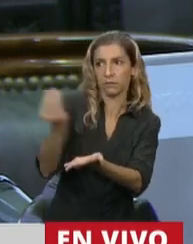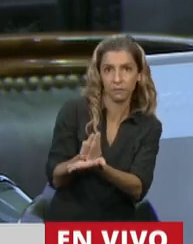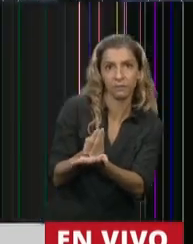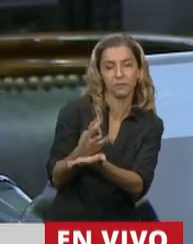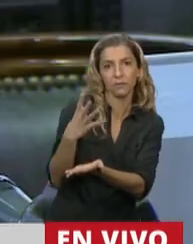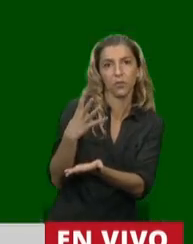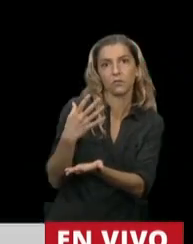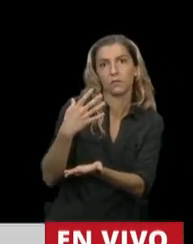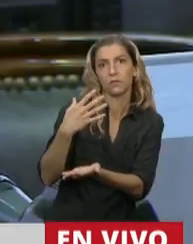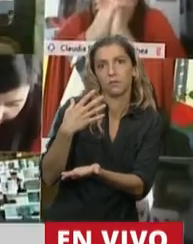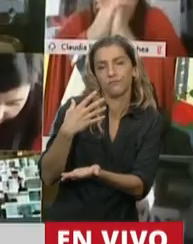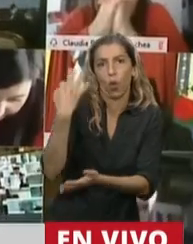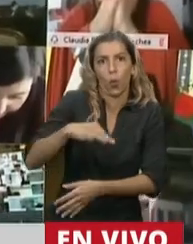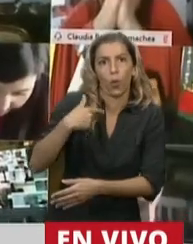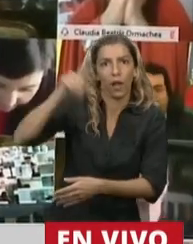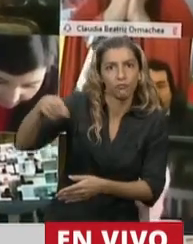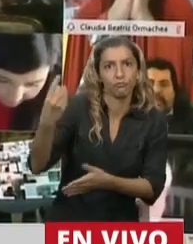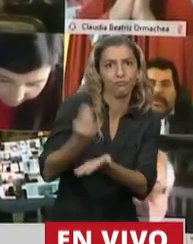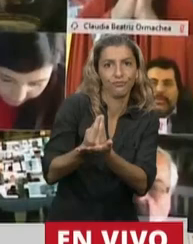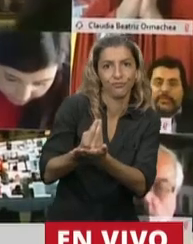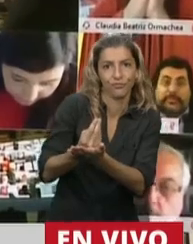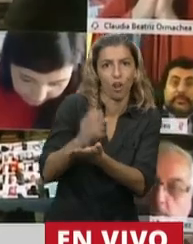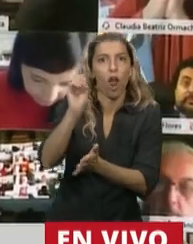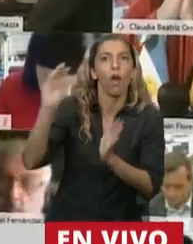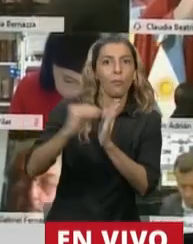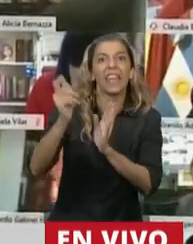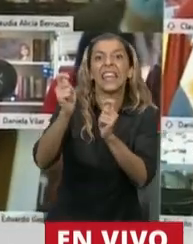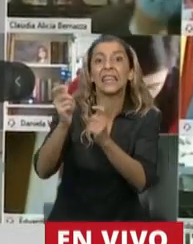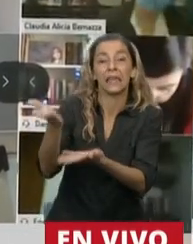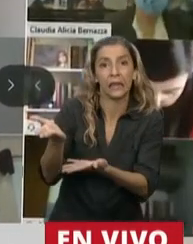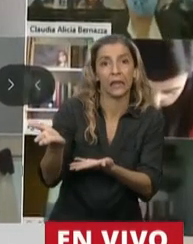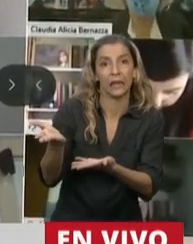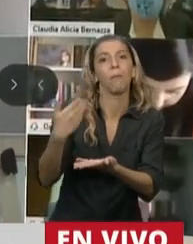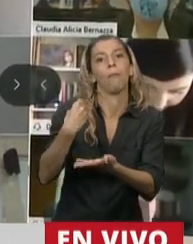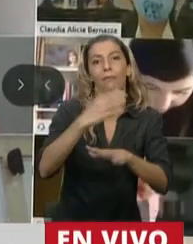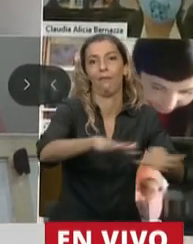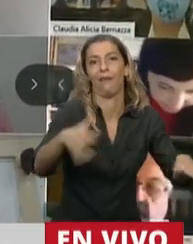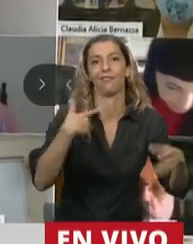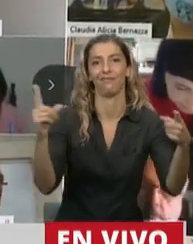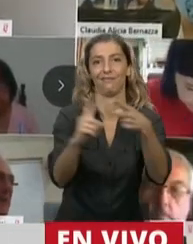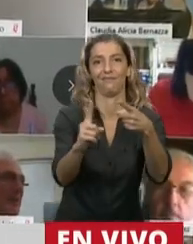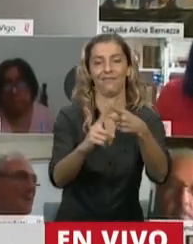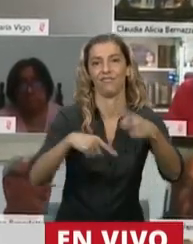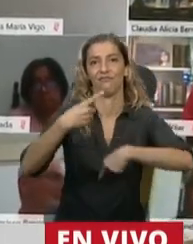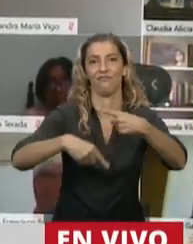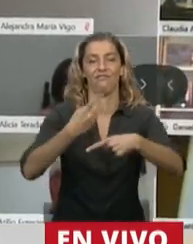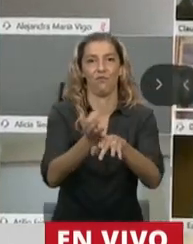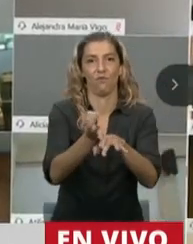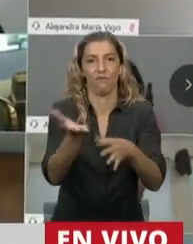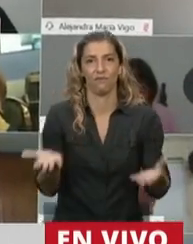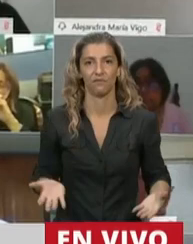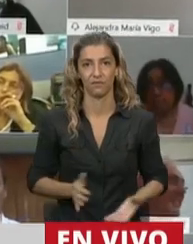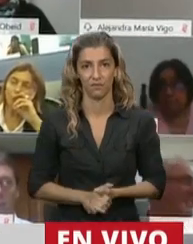nada, Presidente. Entonces, ¿de qué estamos hablando acá? ¿De qué estamos hablando cuando no estamos discutiendo cómo se le garantiza el